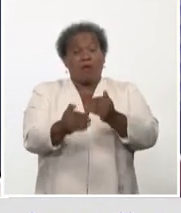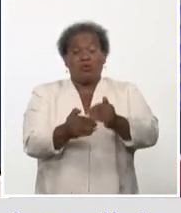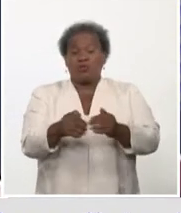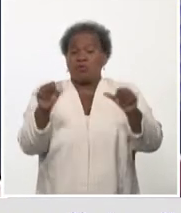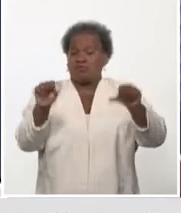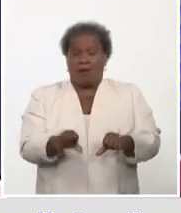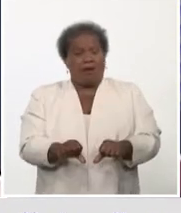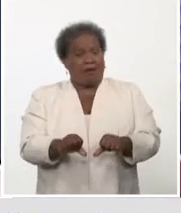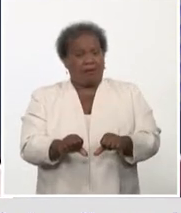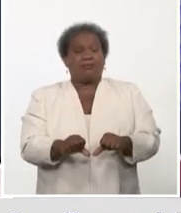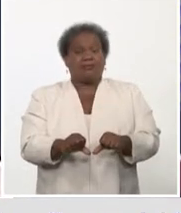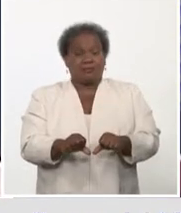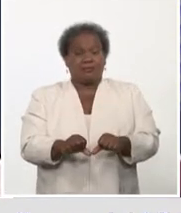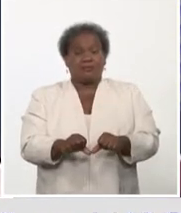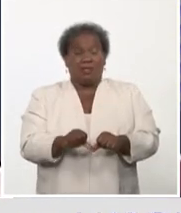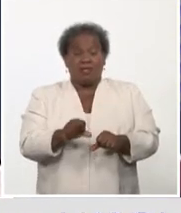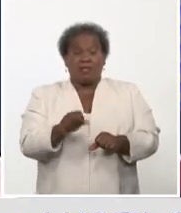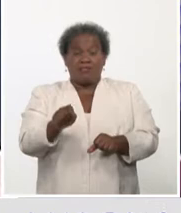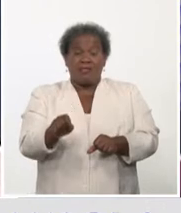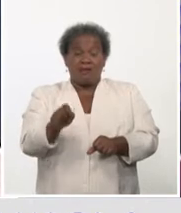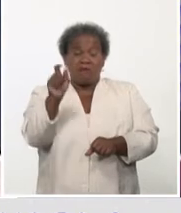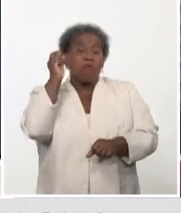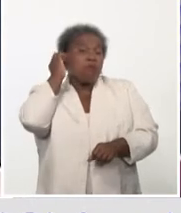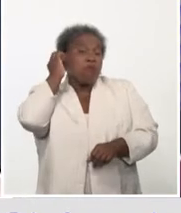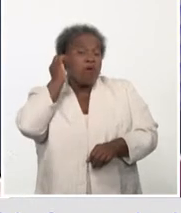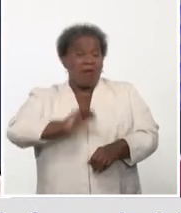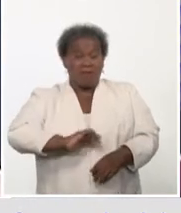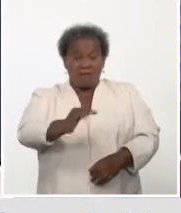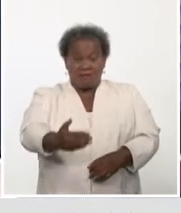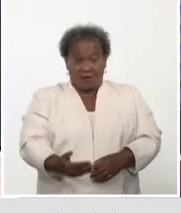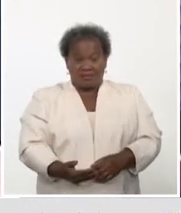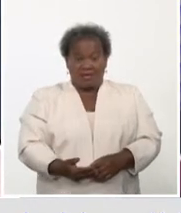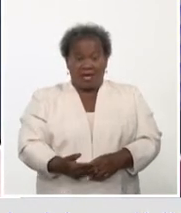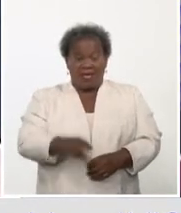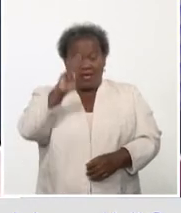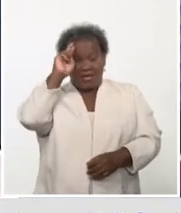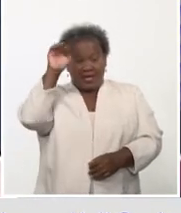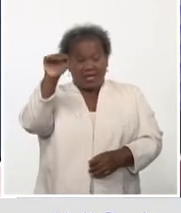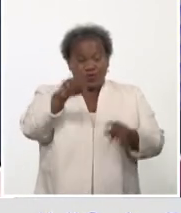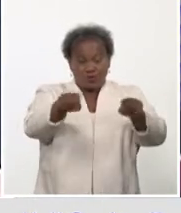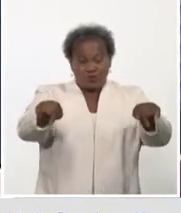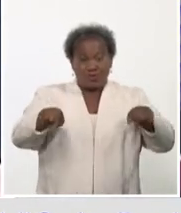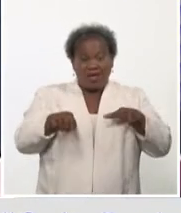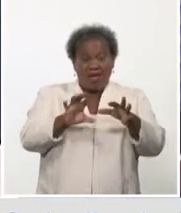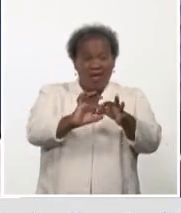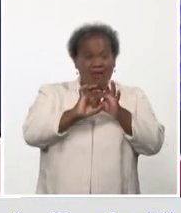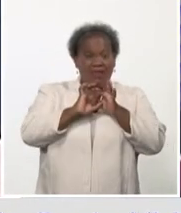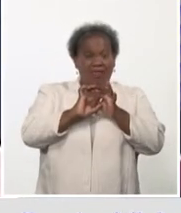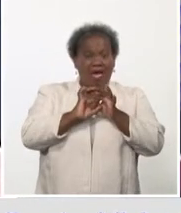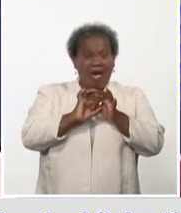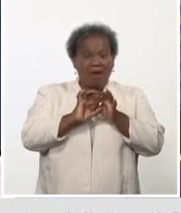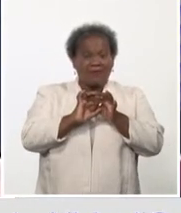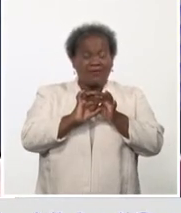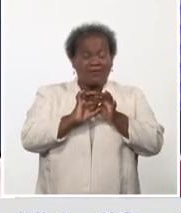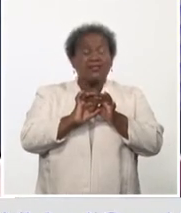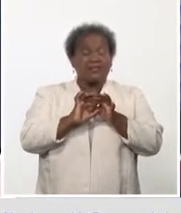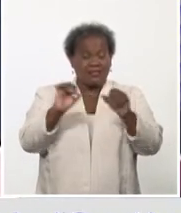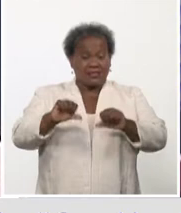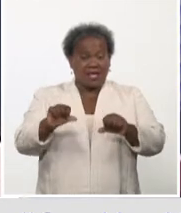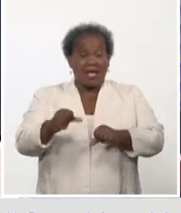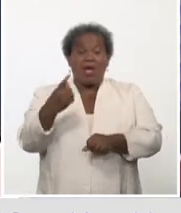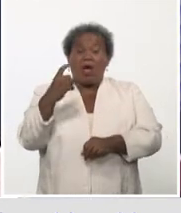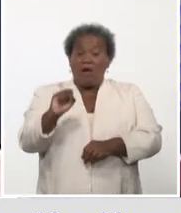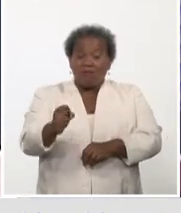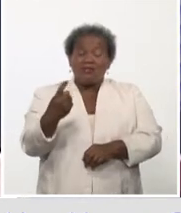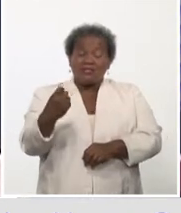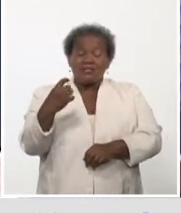de un número de pacientes, ¿no? Con ingresos en las terapias intensivas, con necesidad de requerir apoyos ventilatorios.